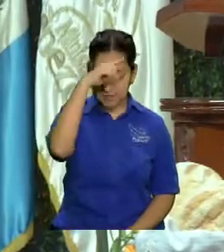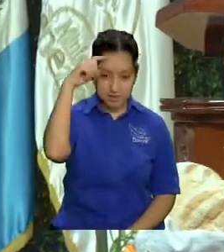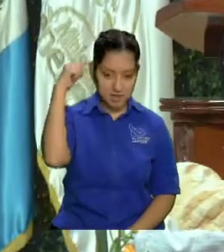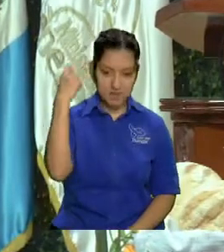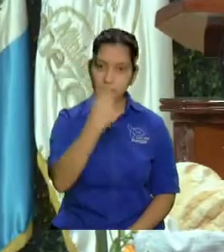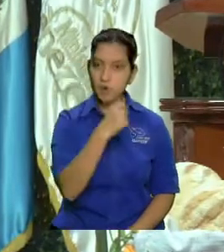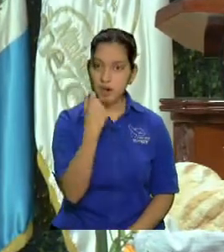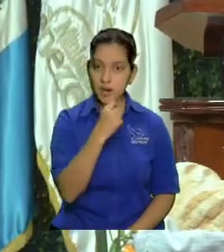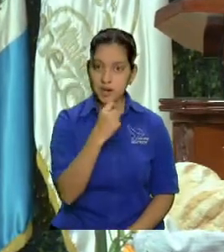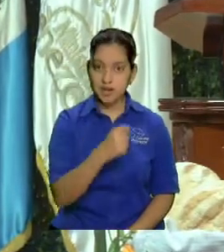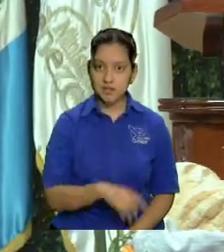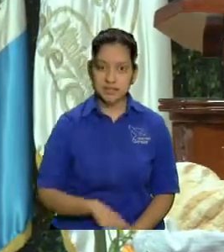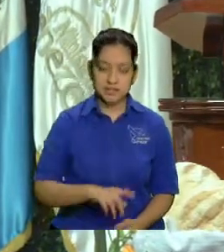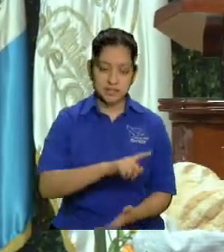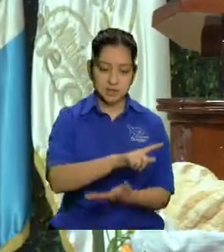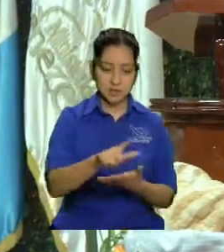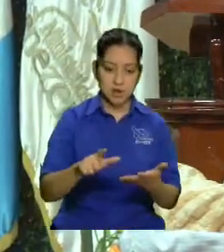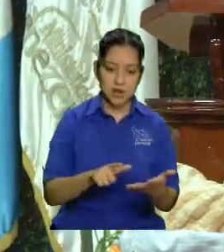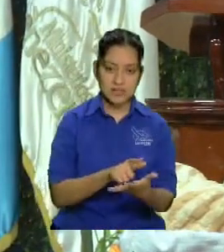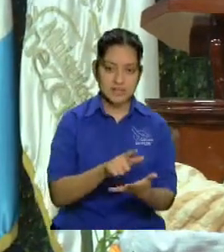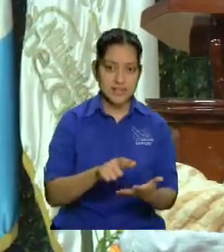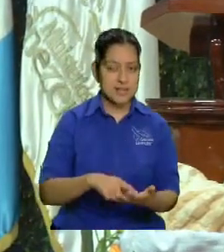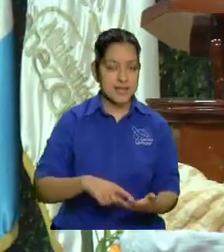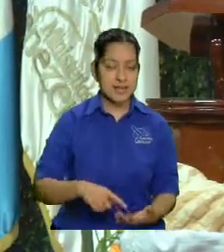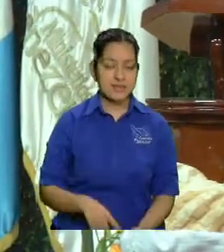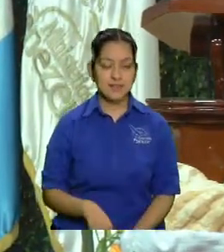se salían de la cantina y aceptaban a Cristo